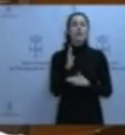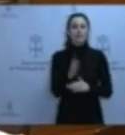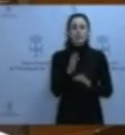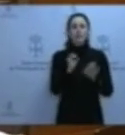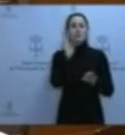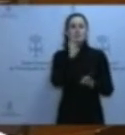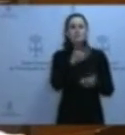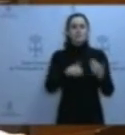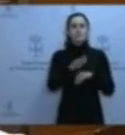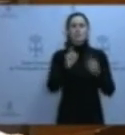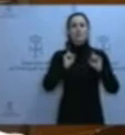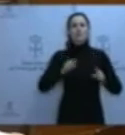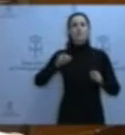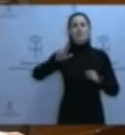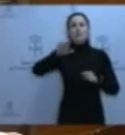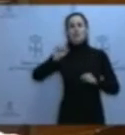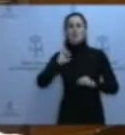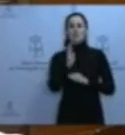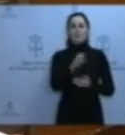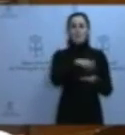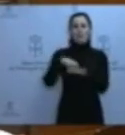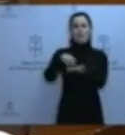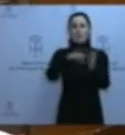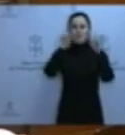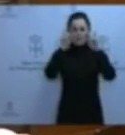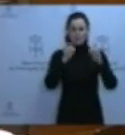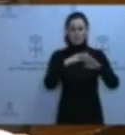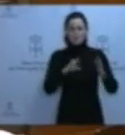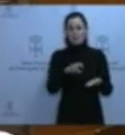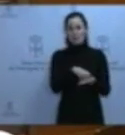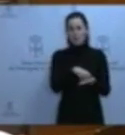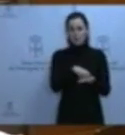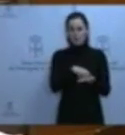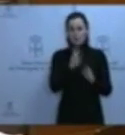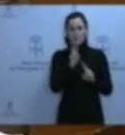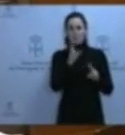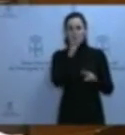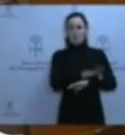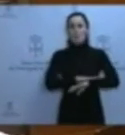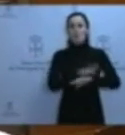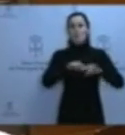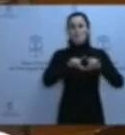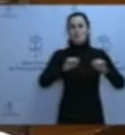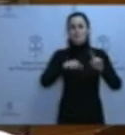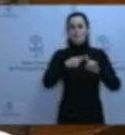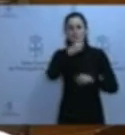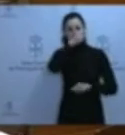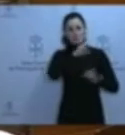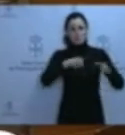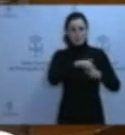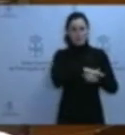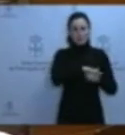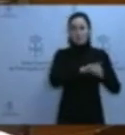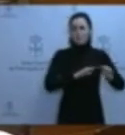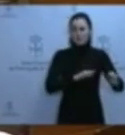mafiosa del caso Marea a los centros educativos? Hay una duda que planea sobre el Gobierno del Principado y sobre la familia socialista asturiana y